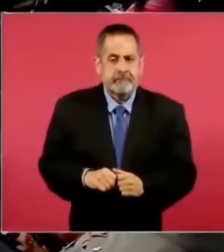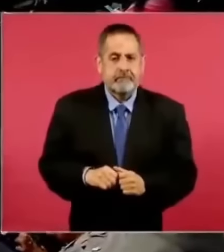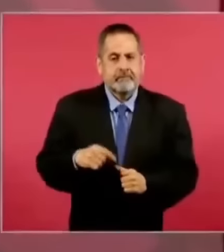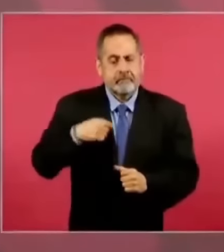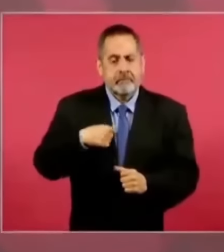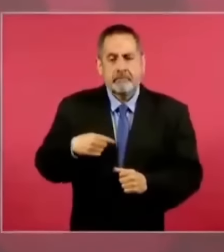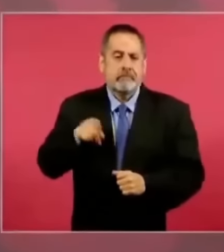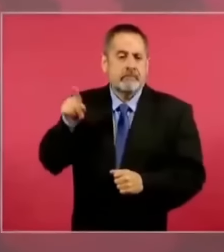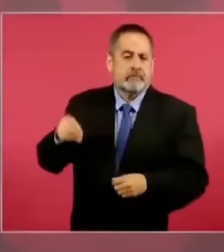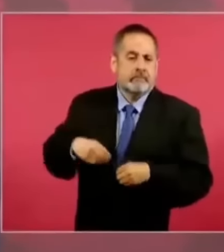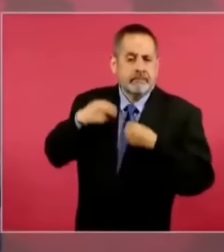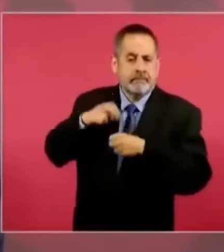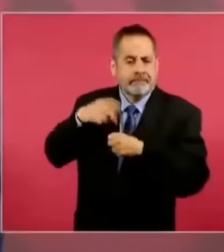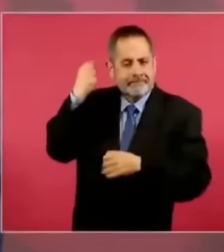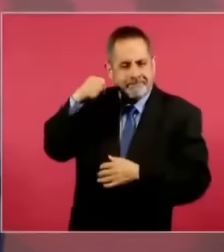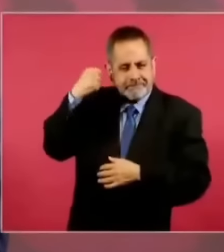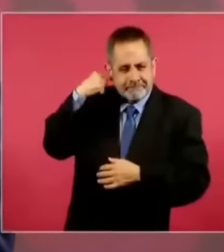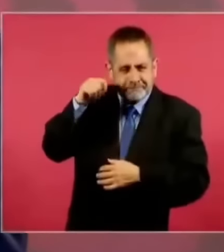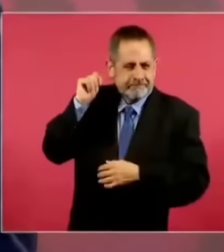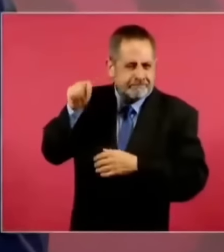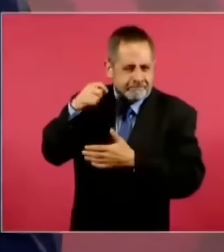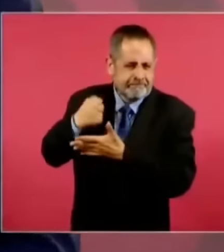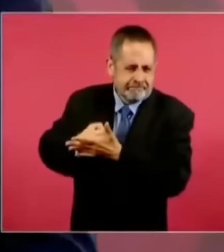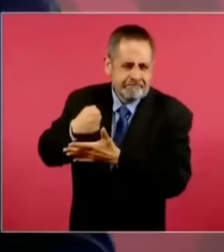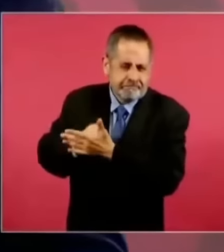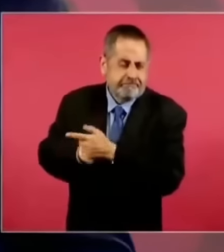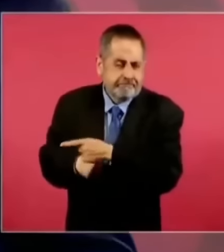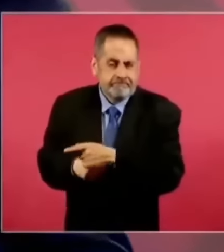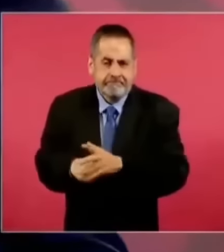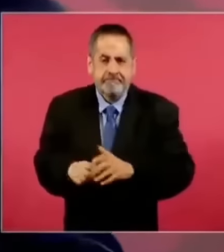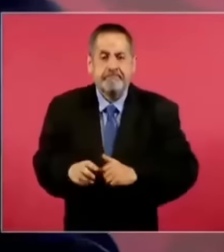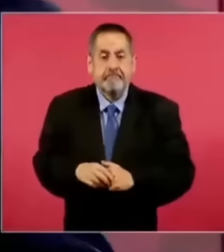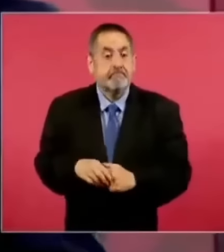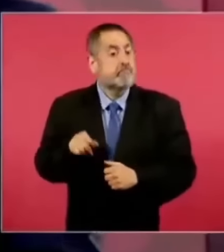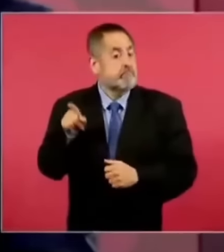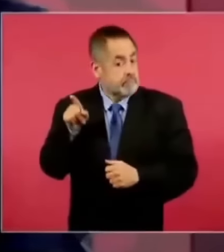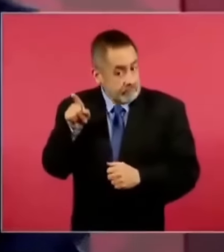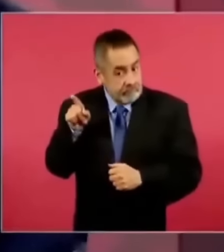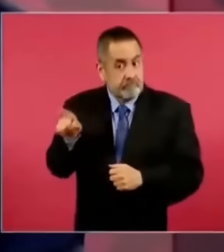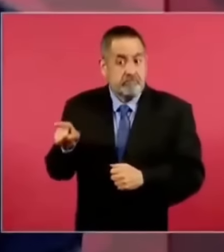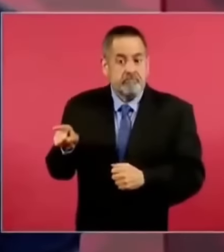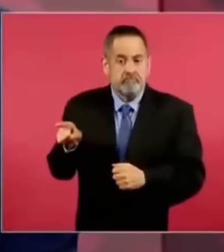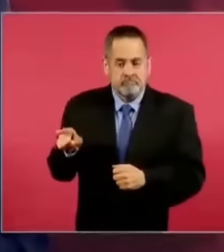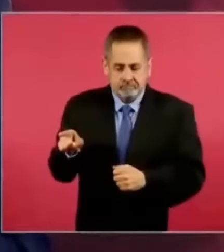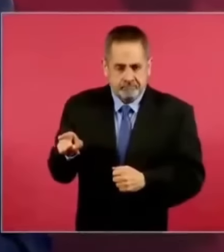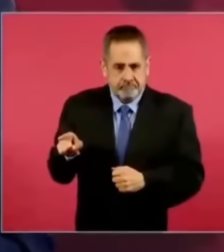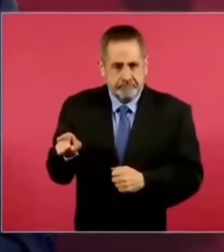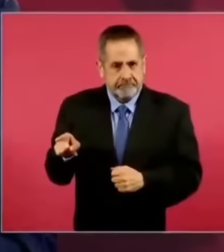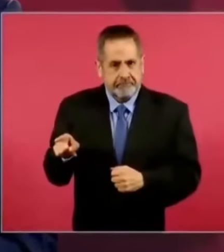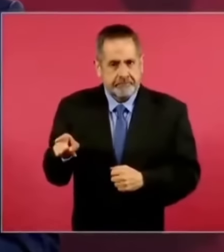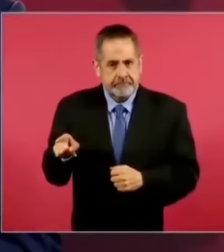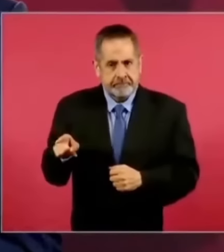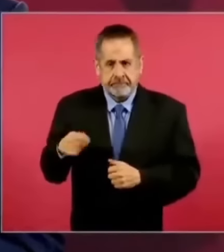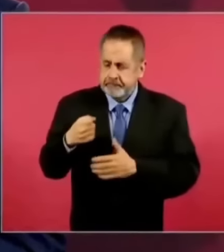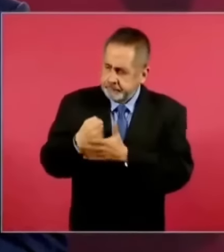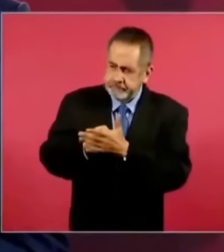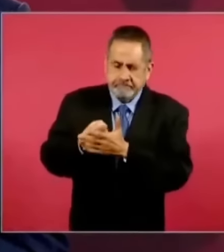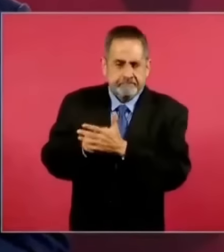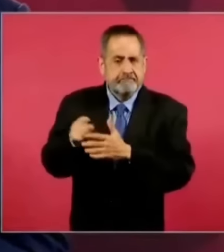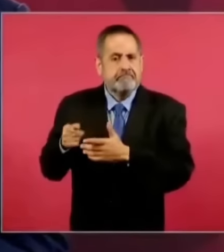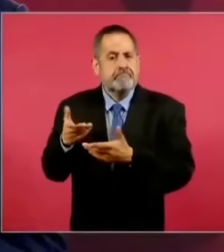en Tabasco, pero él hizo esa